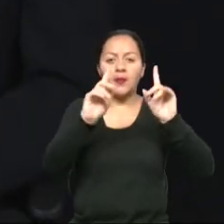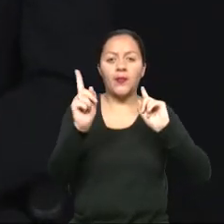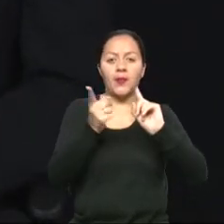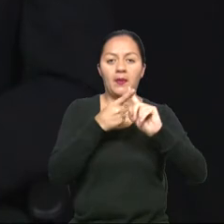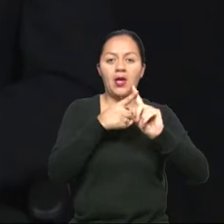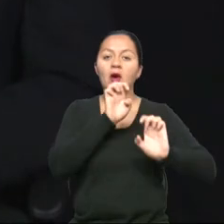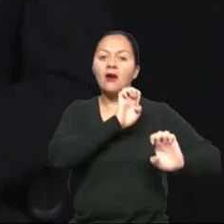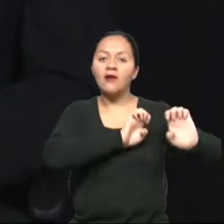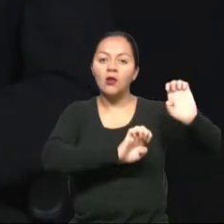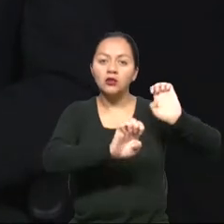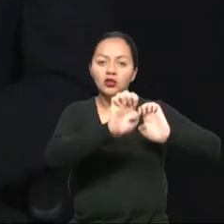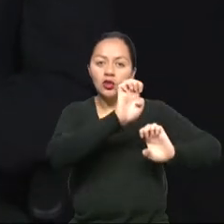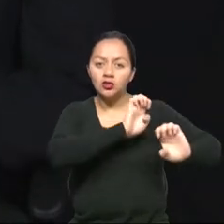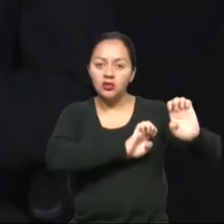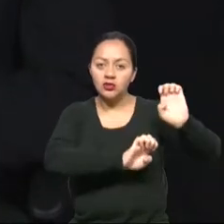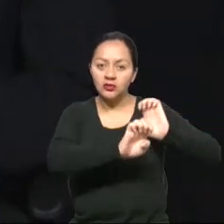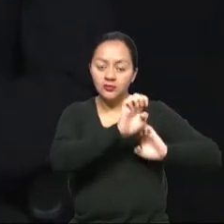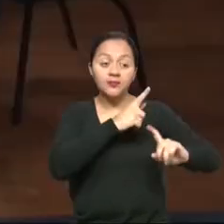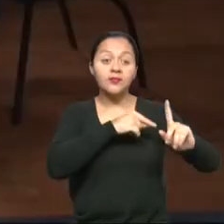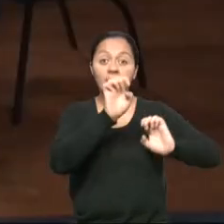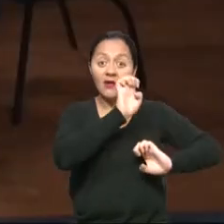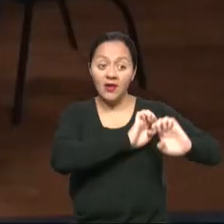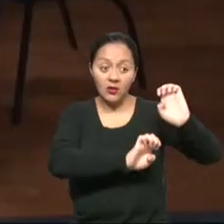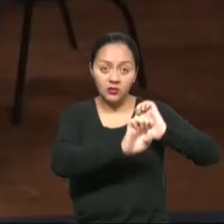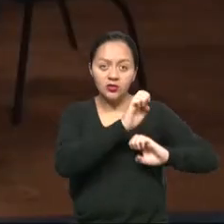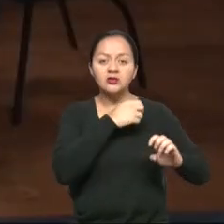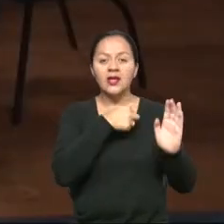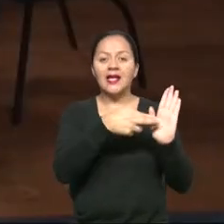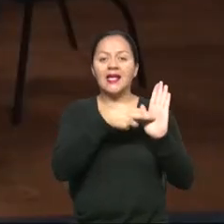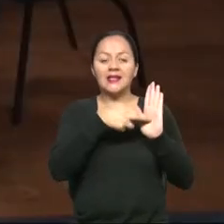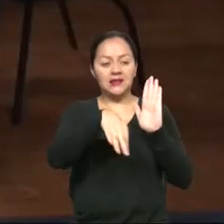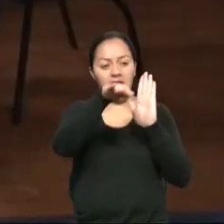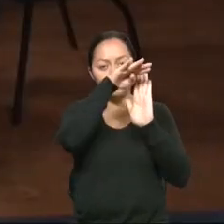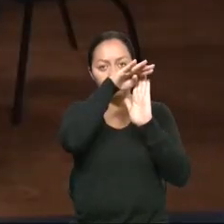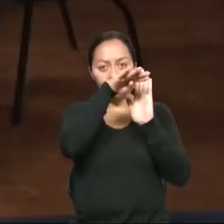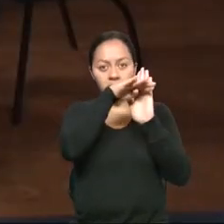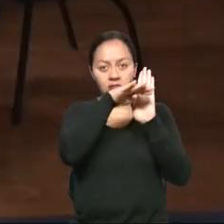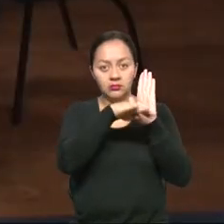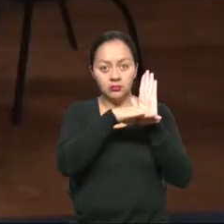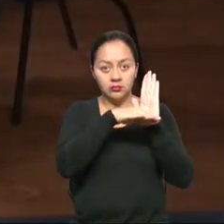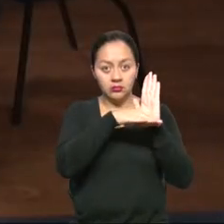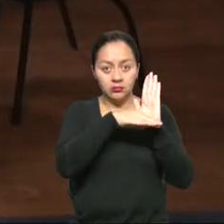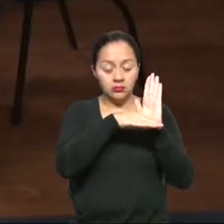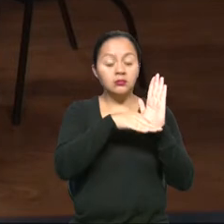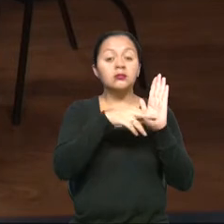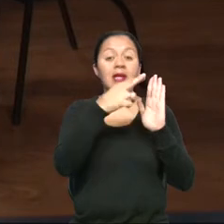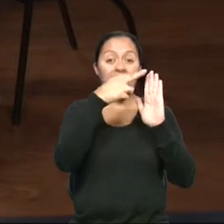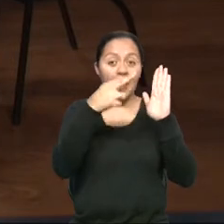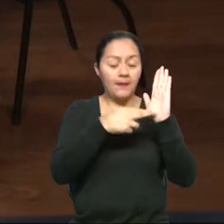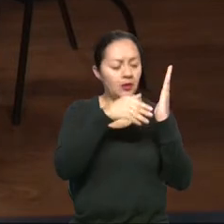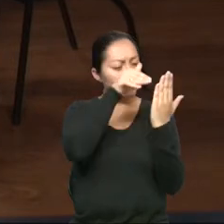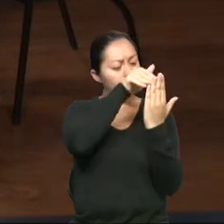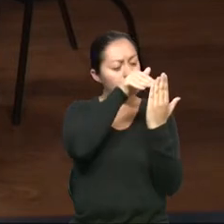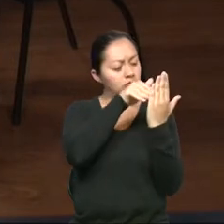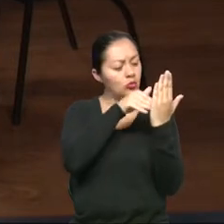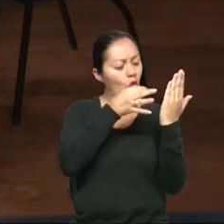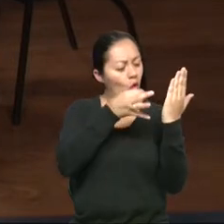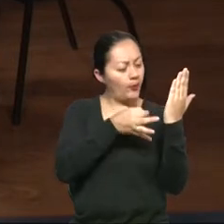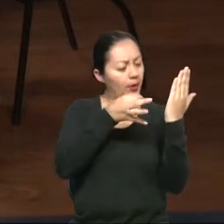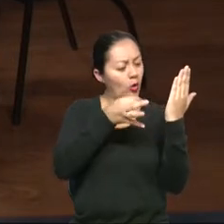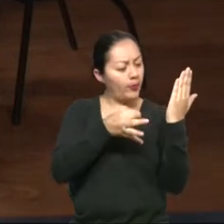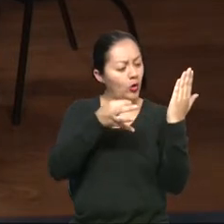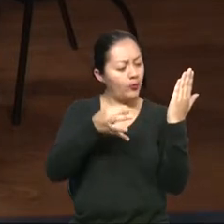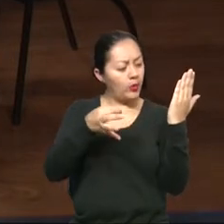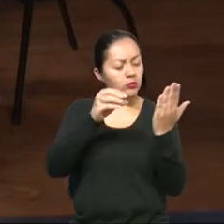conformidad. Evaluar la conformidad es ver que se cumplan los requisitos establecidos en normas y reglamentos. Entonces, el INEM también tiene laboratorios y